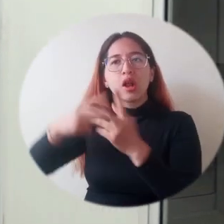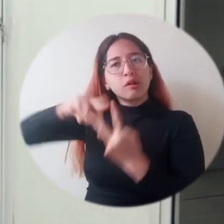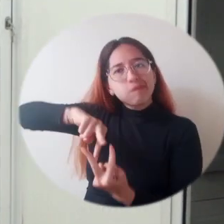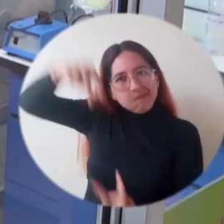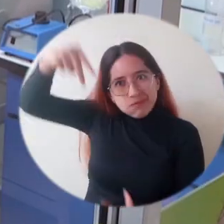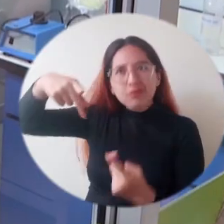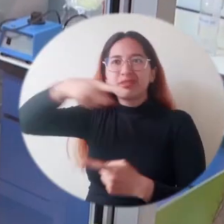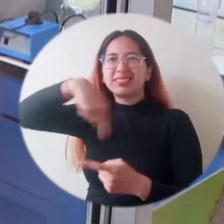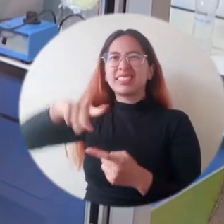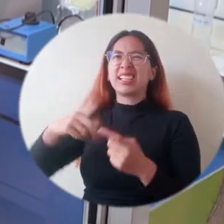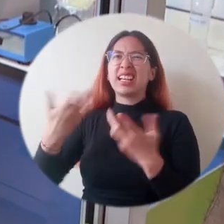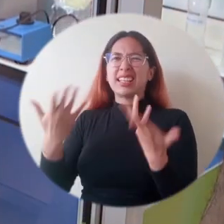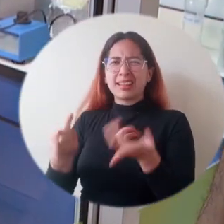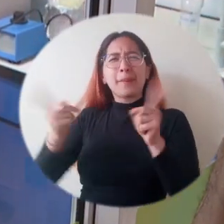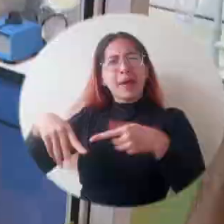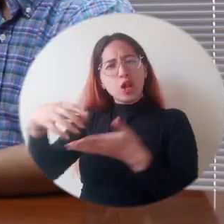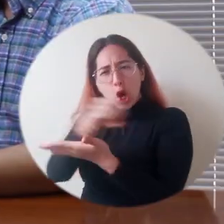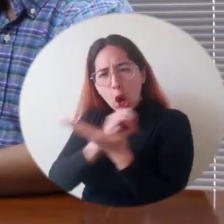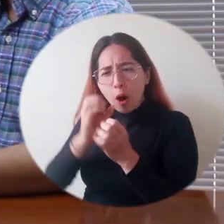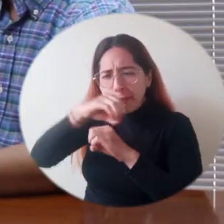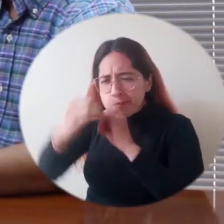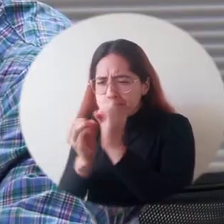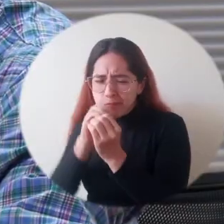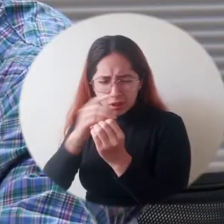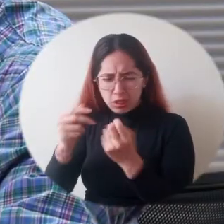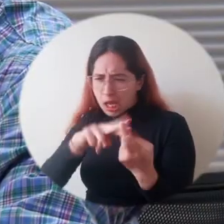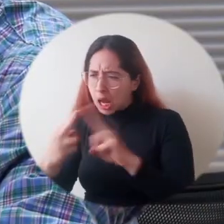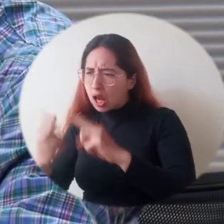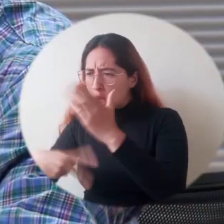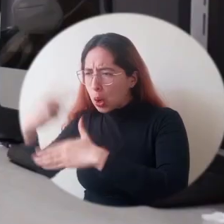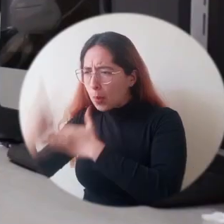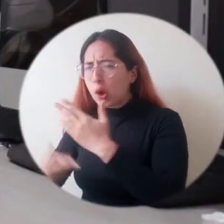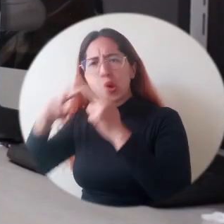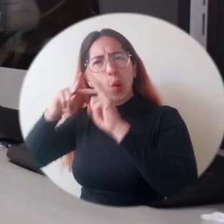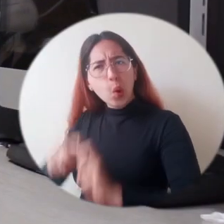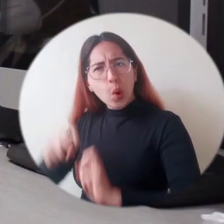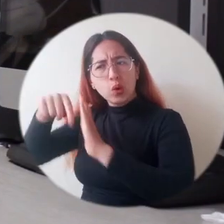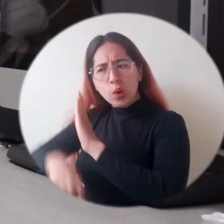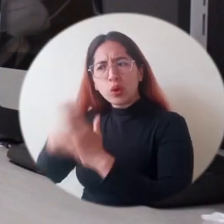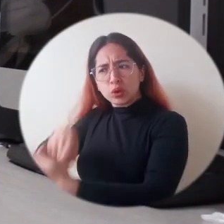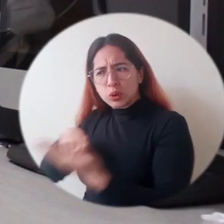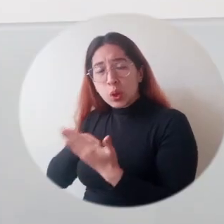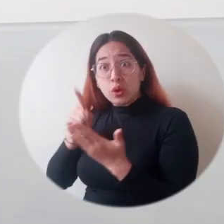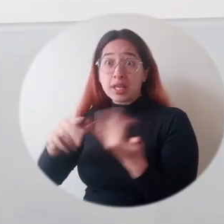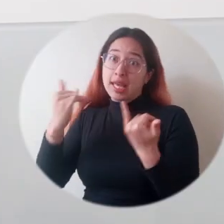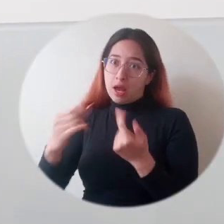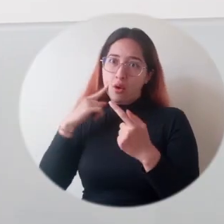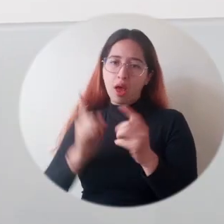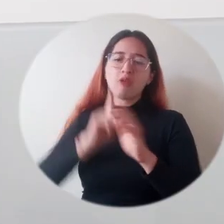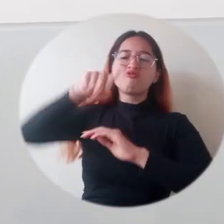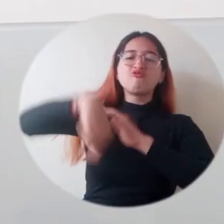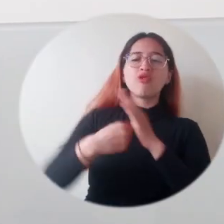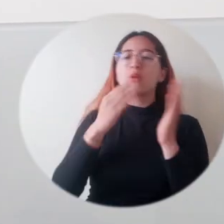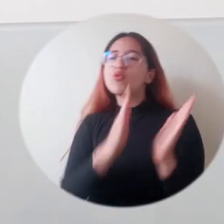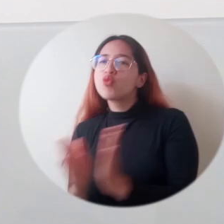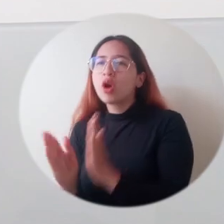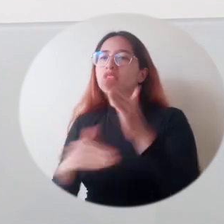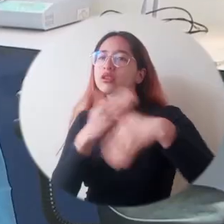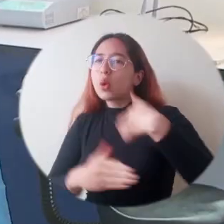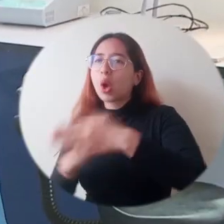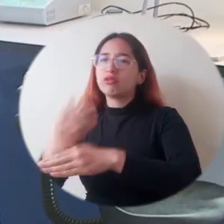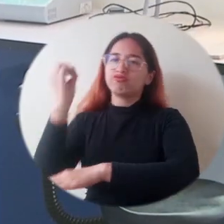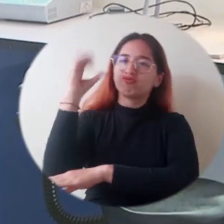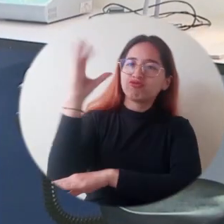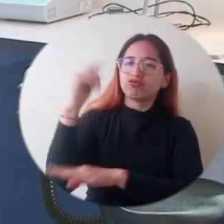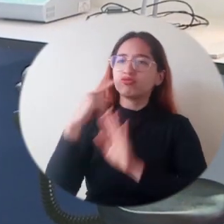utilizan la genómica y la biología molecular para responder preguntas de investigación. Entonces, la idea de este ciclo de conferencias era